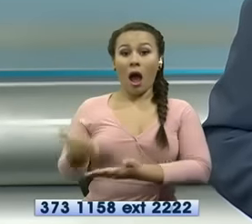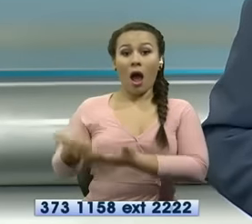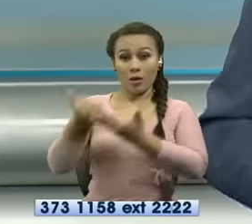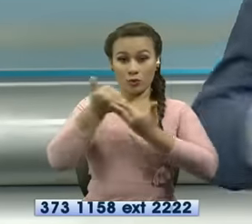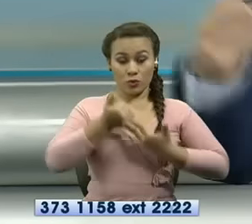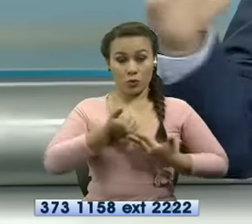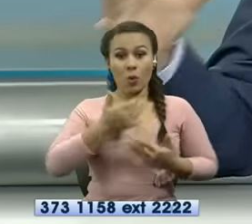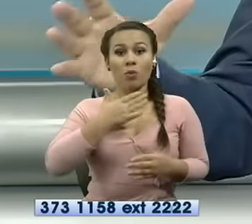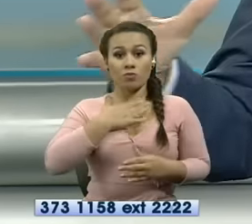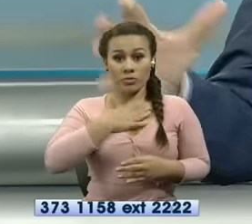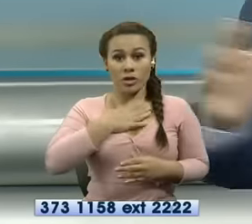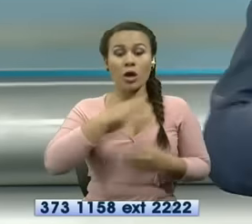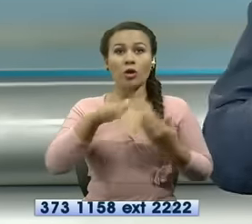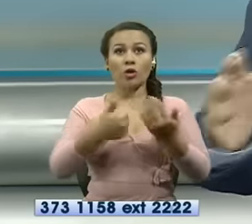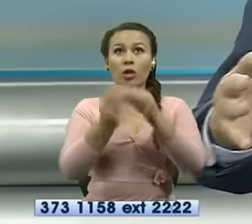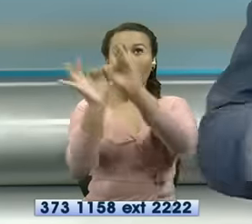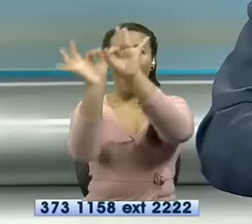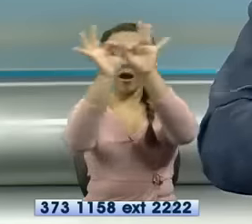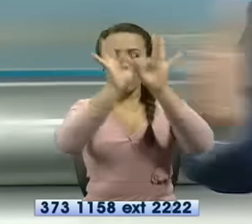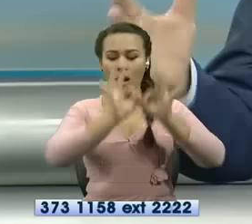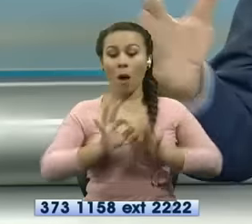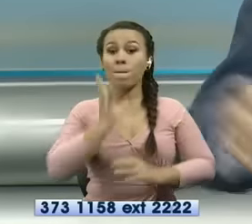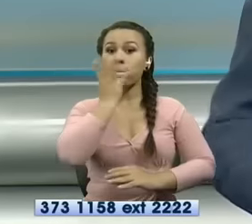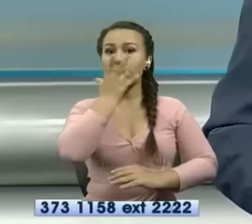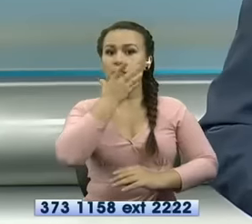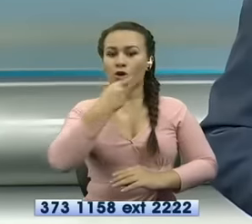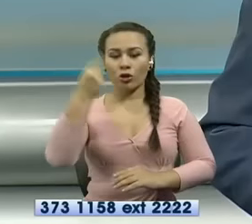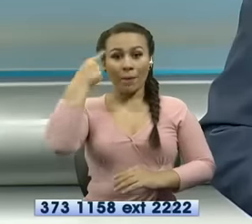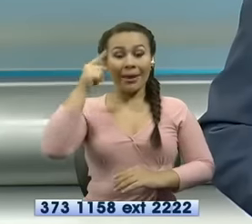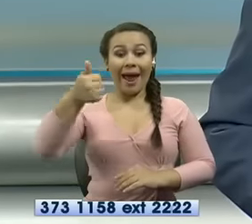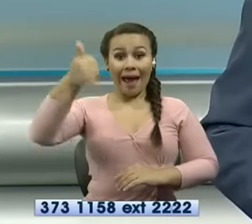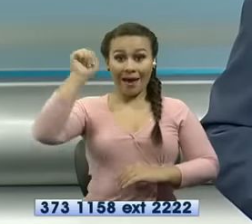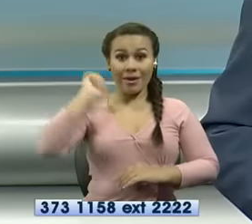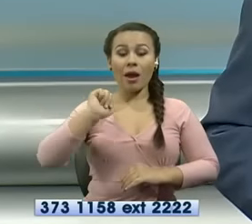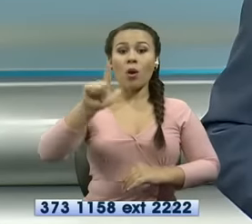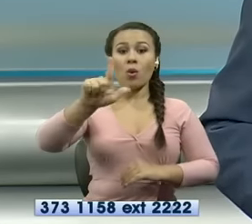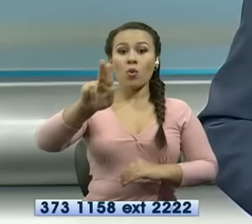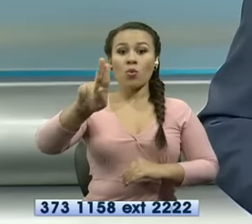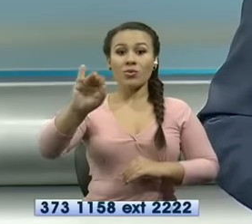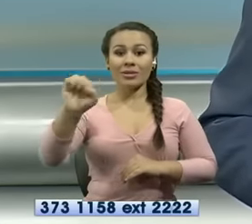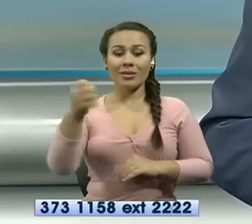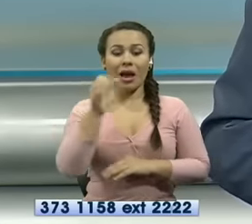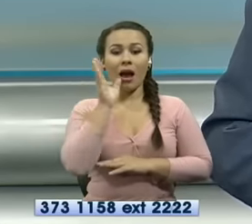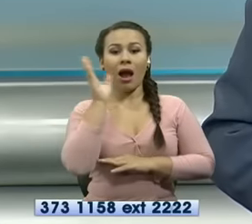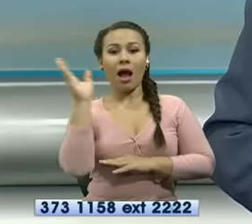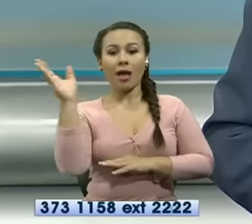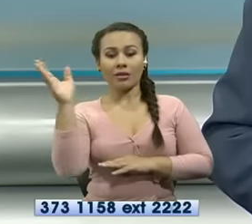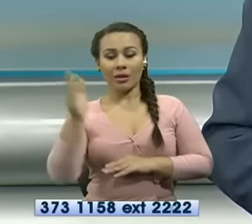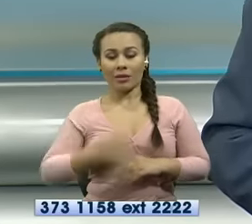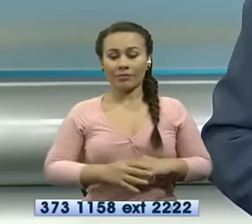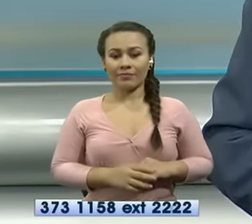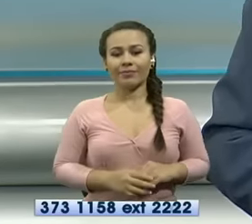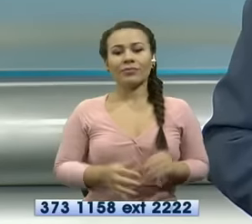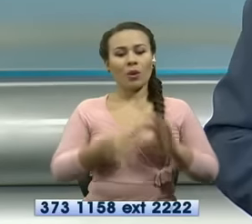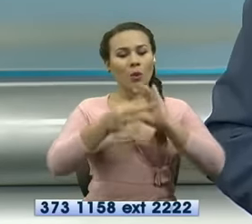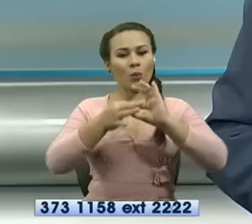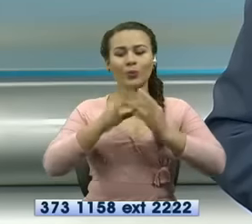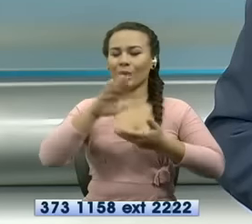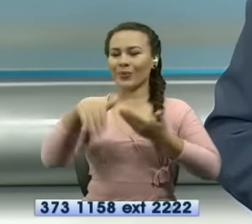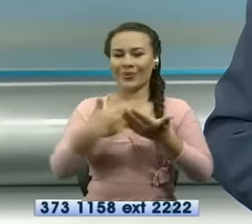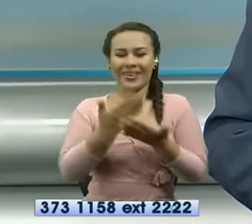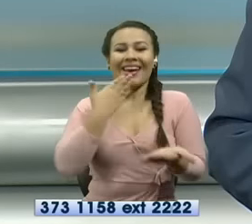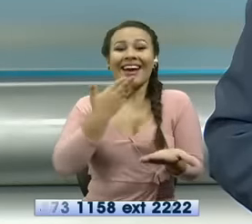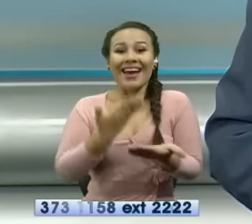en el montaje de ese escenario extraordinario que tuvimos anoche conjunto con Janet Flores gracias a todos